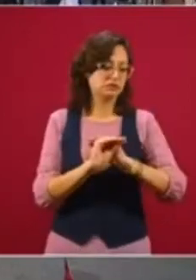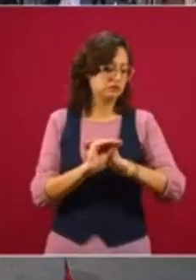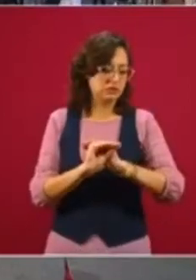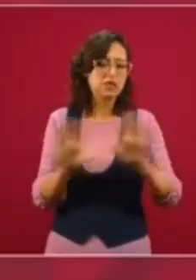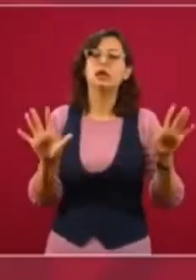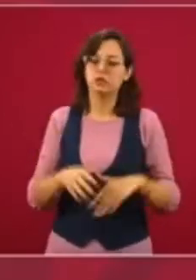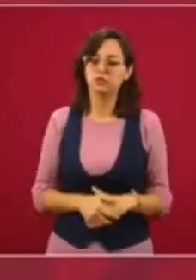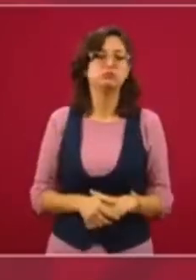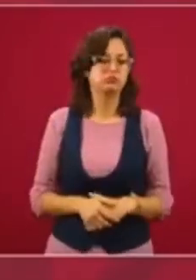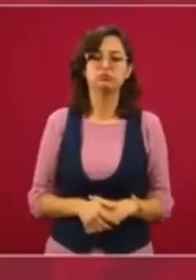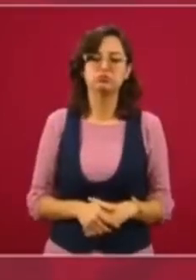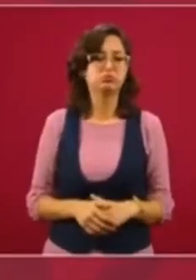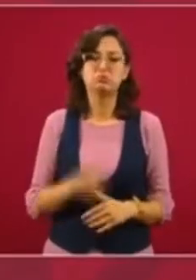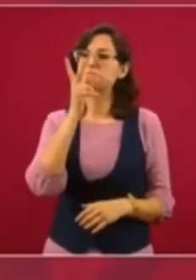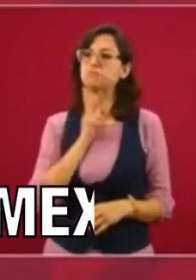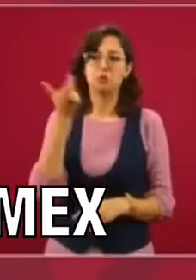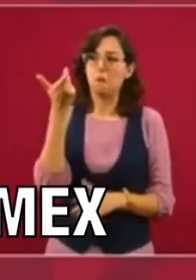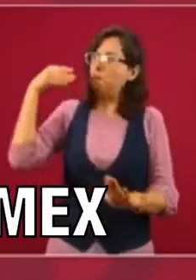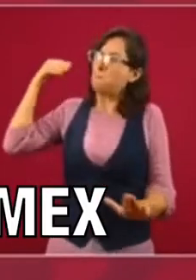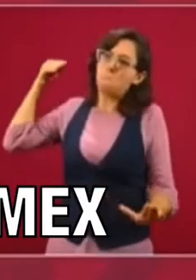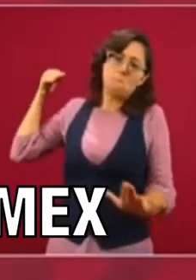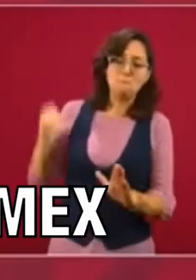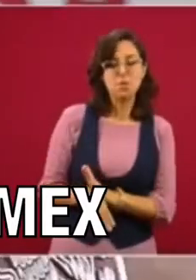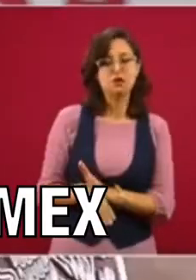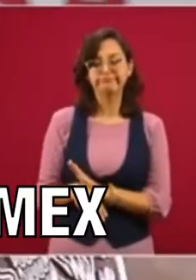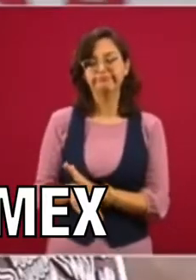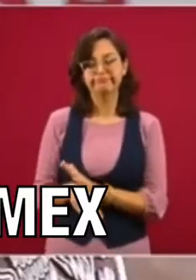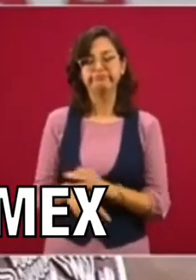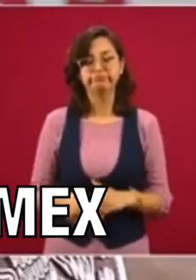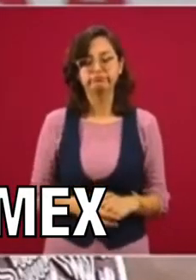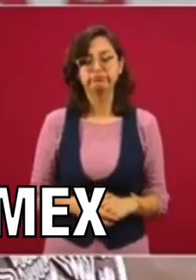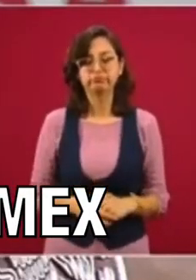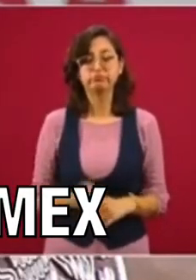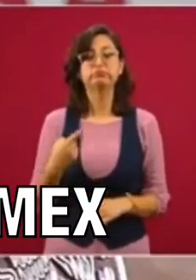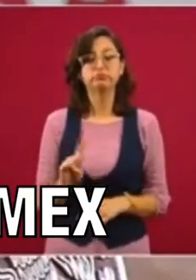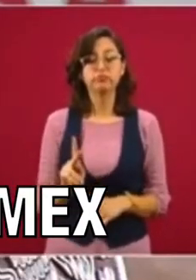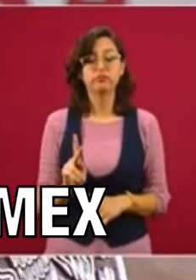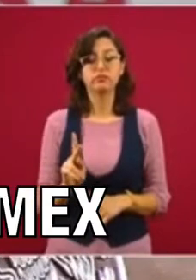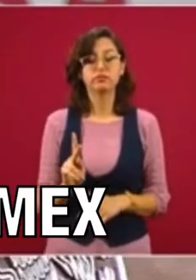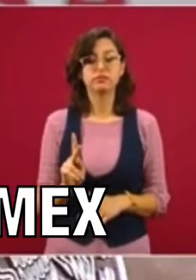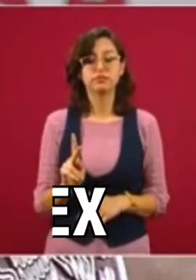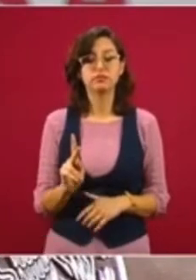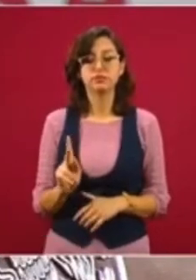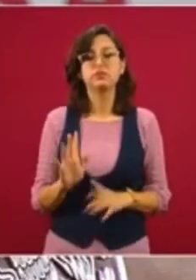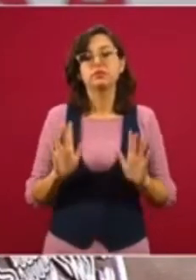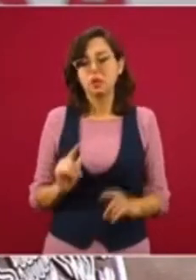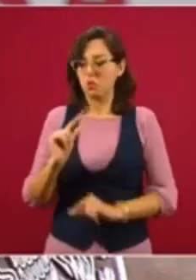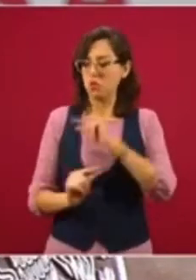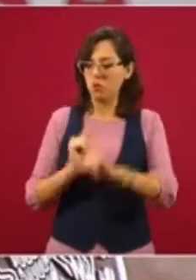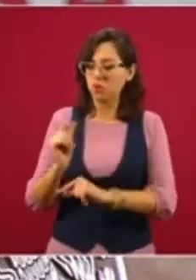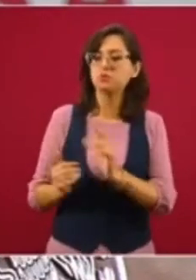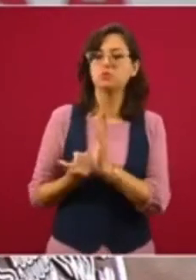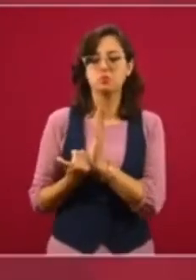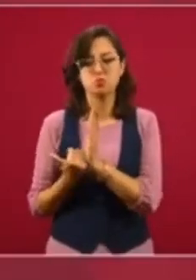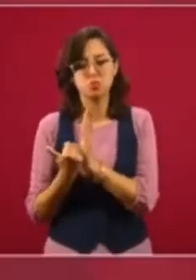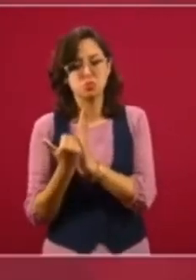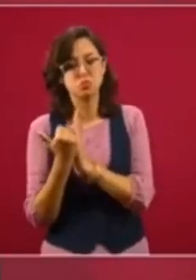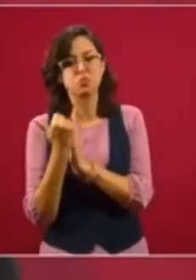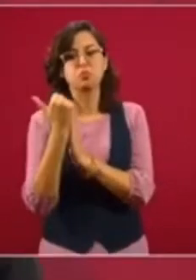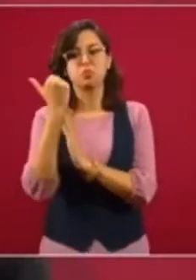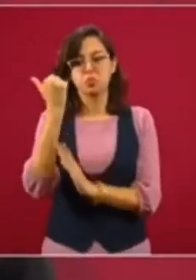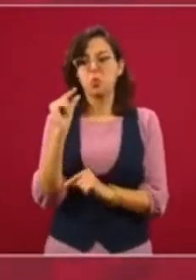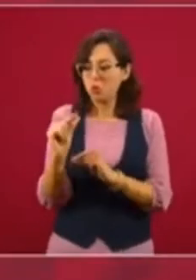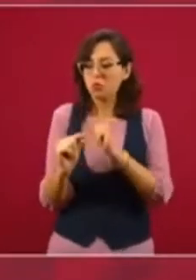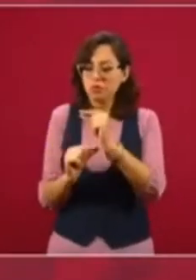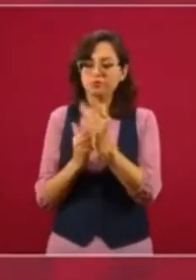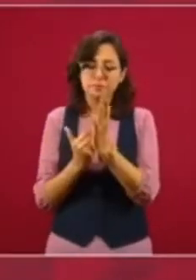porque se cae el precio del petróleo, sin embargo ya hay una recuperación, ha estado aumentando